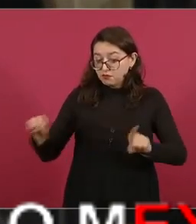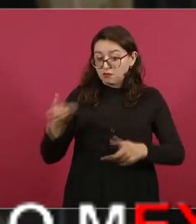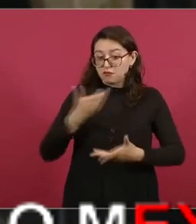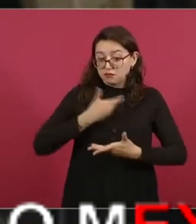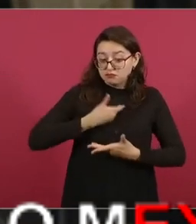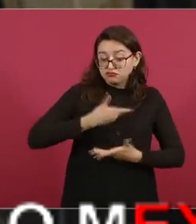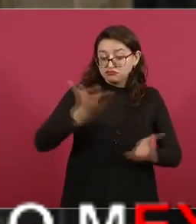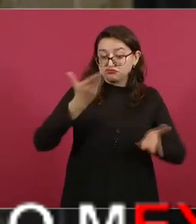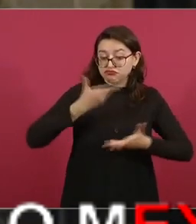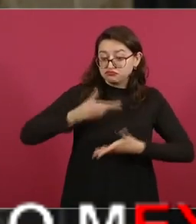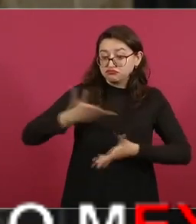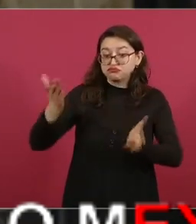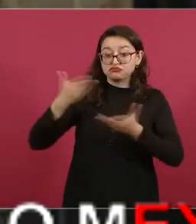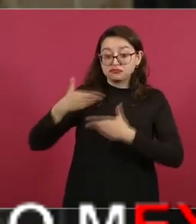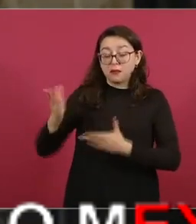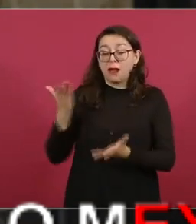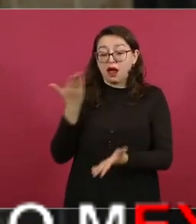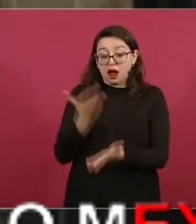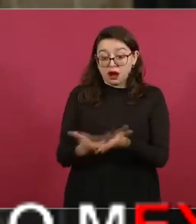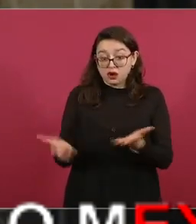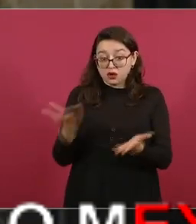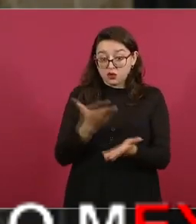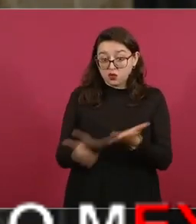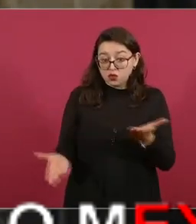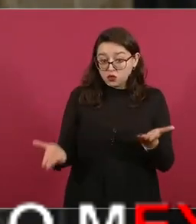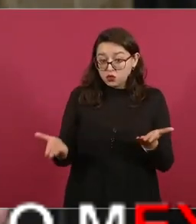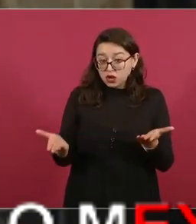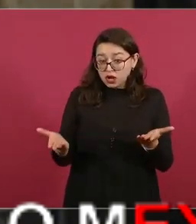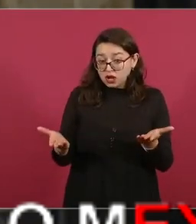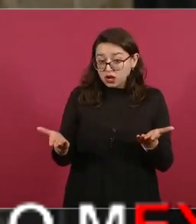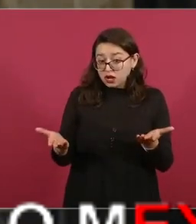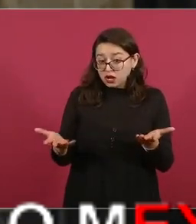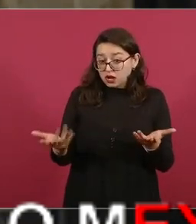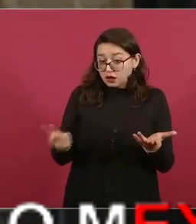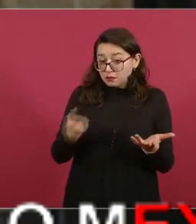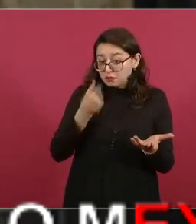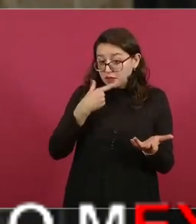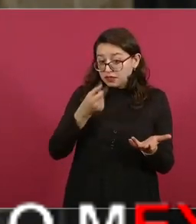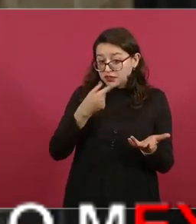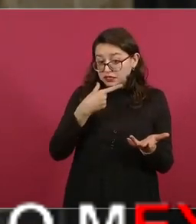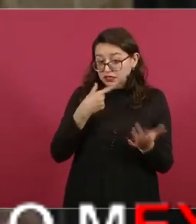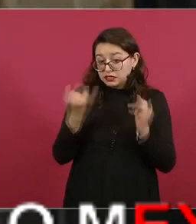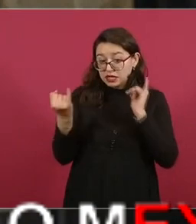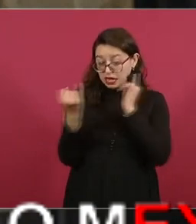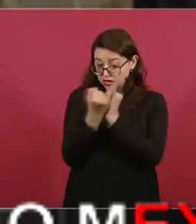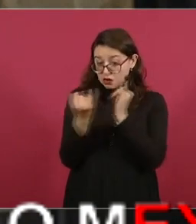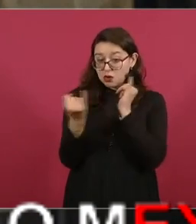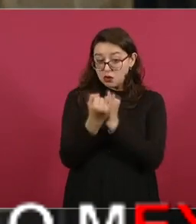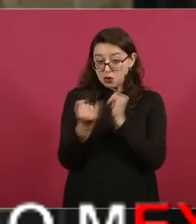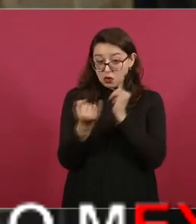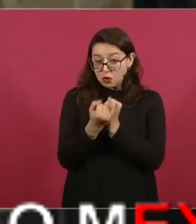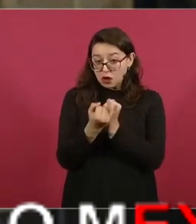medicinas si va a ser como un esquema como del ejército